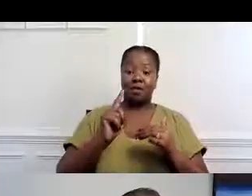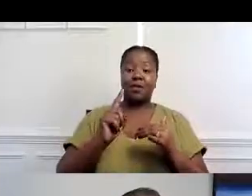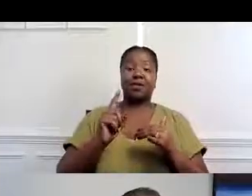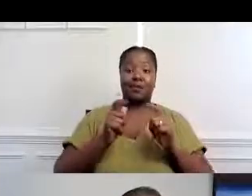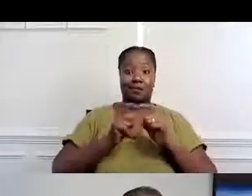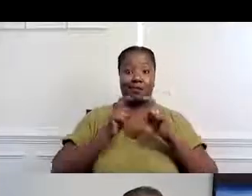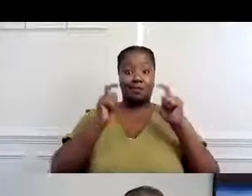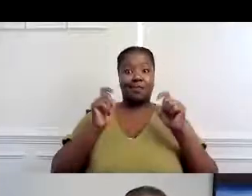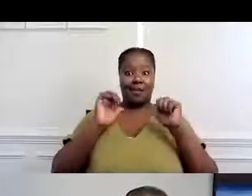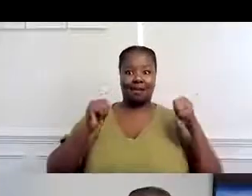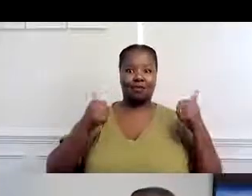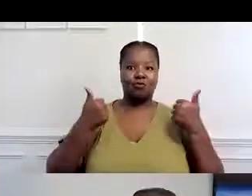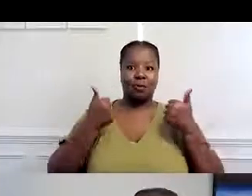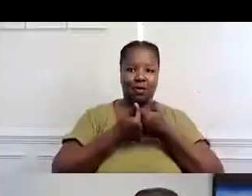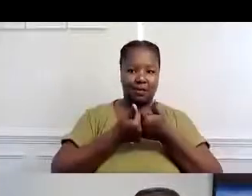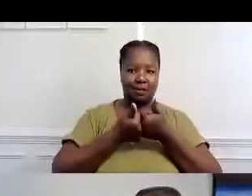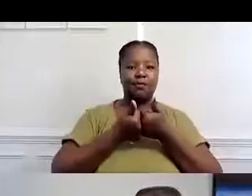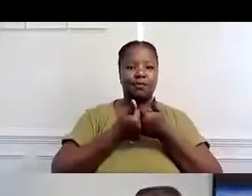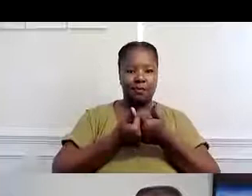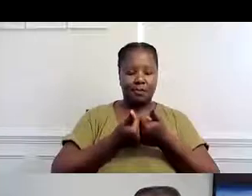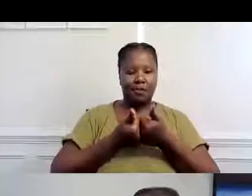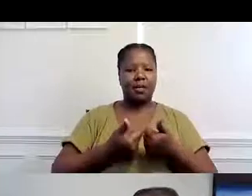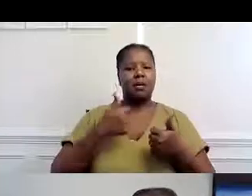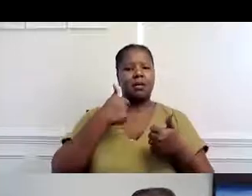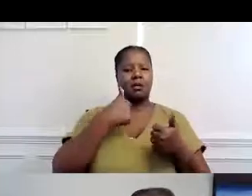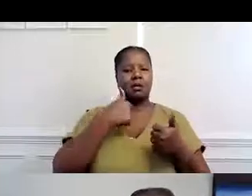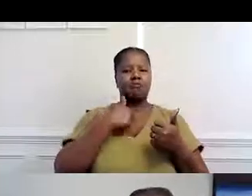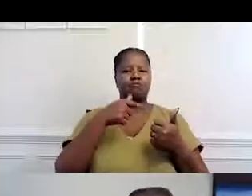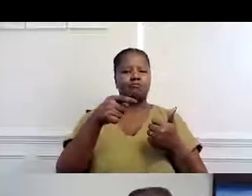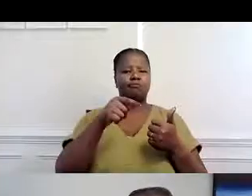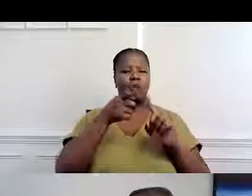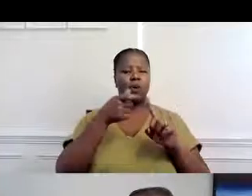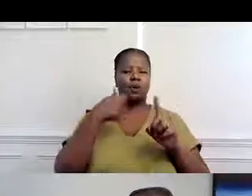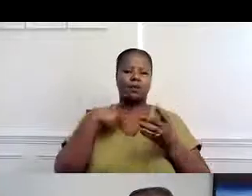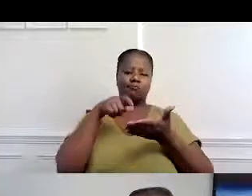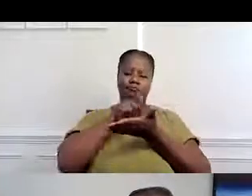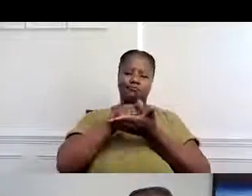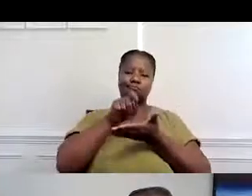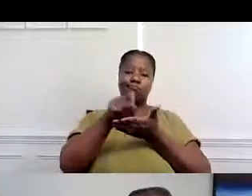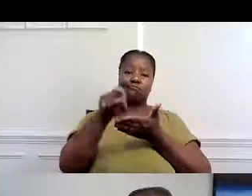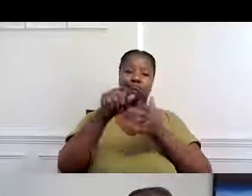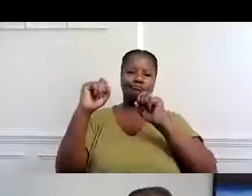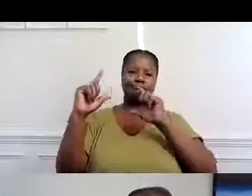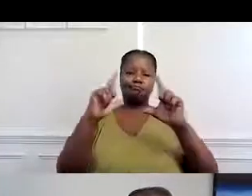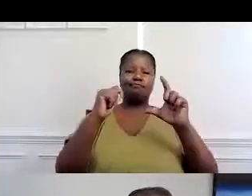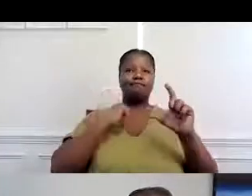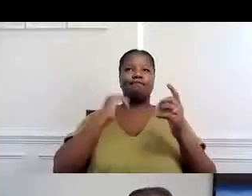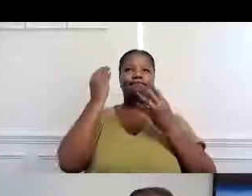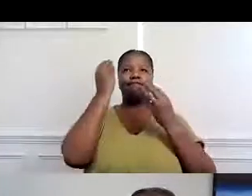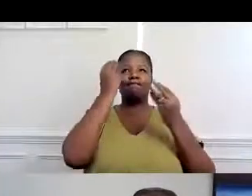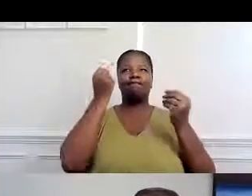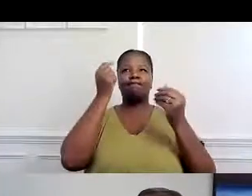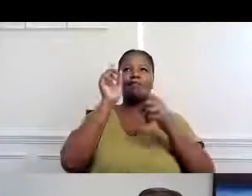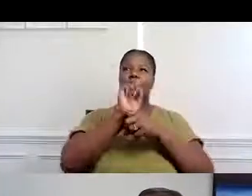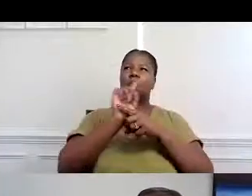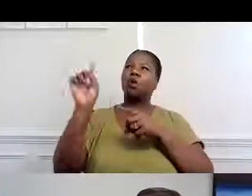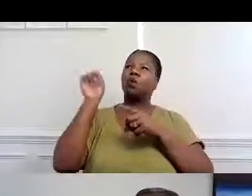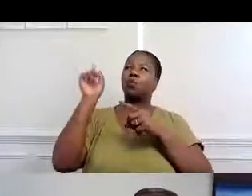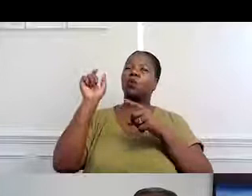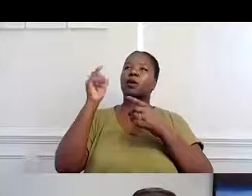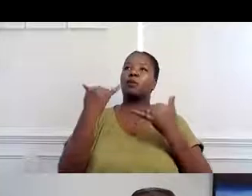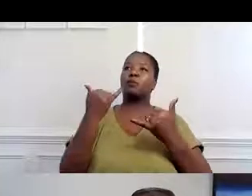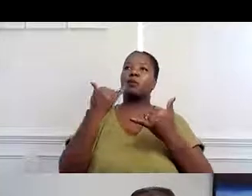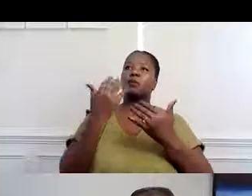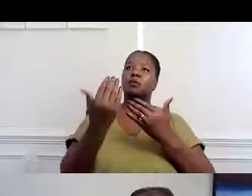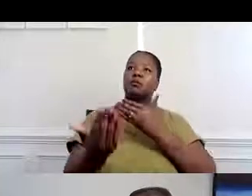reintegración, ¿verdad? Pararlo fue fácil, empezar a hacerlo nuevo es un poco más desafiador. Y de hecho, revisé esta